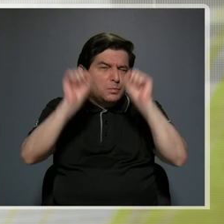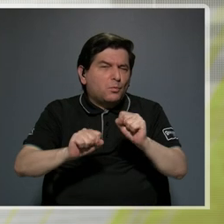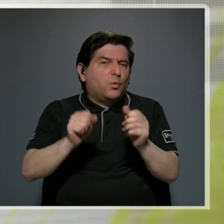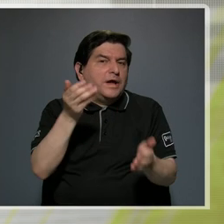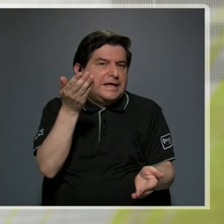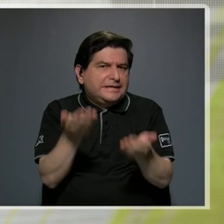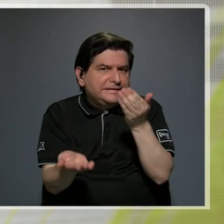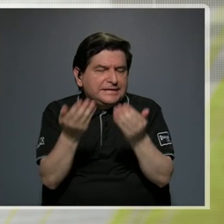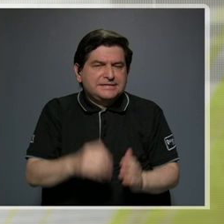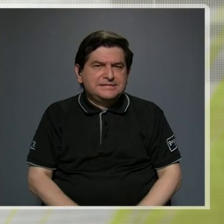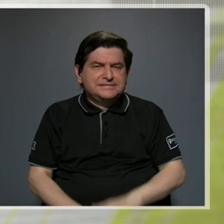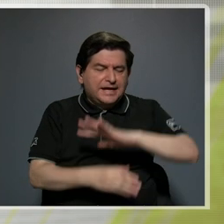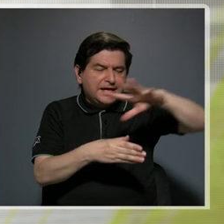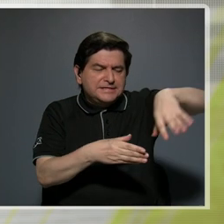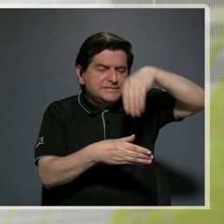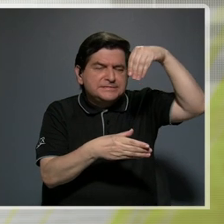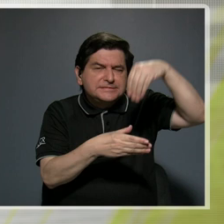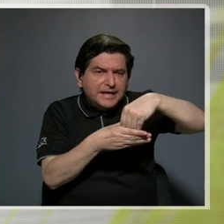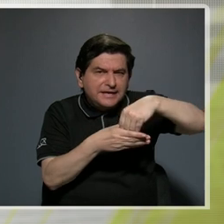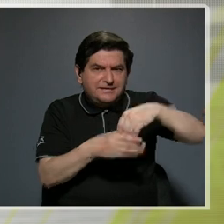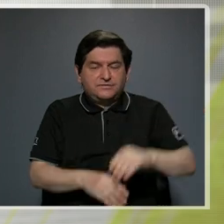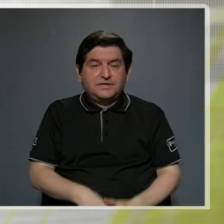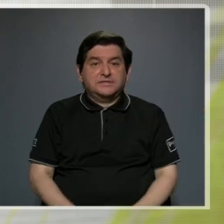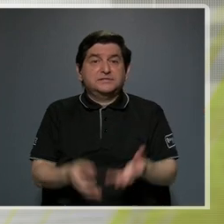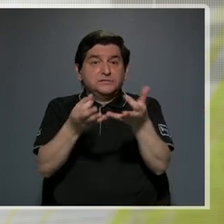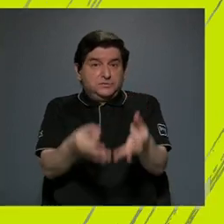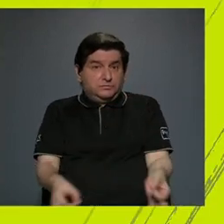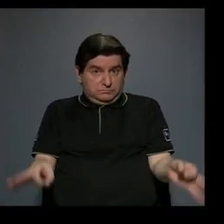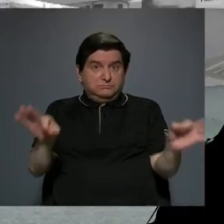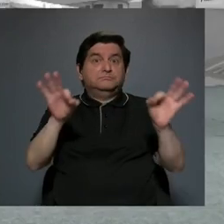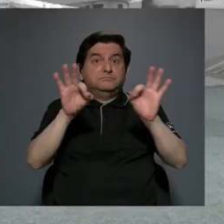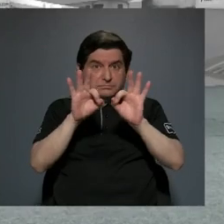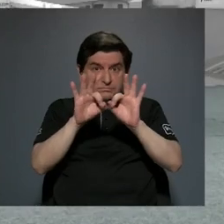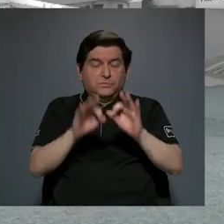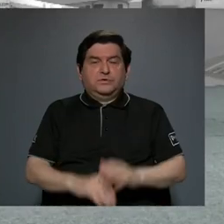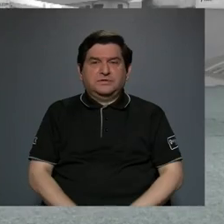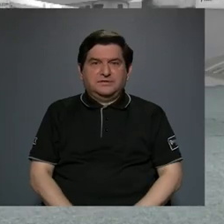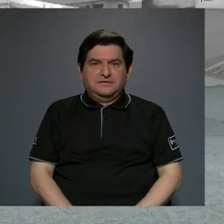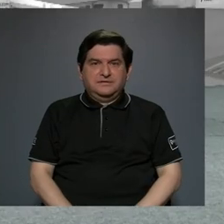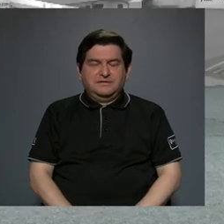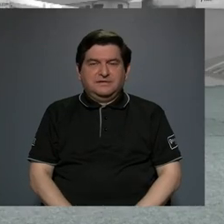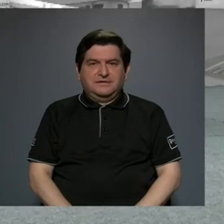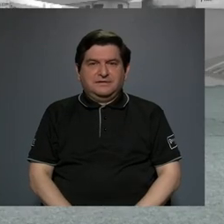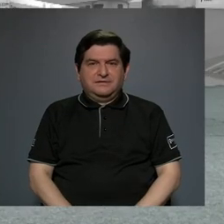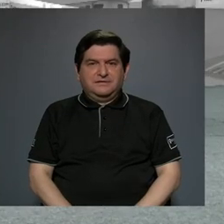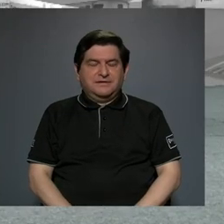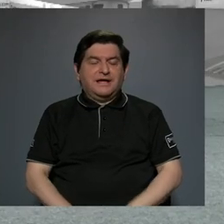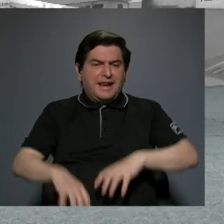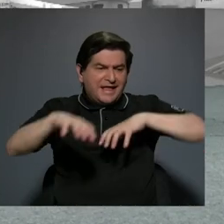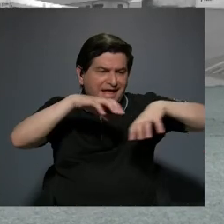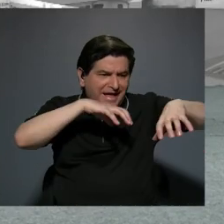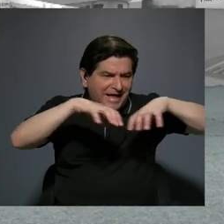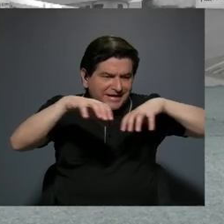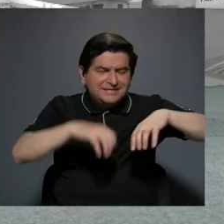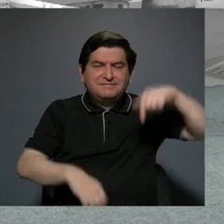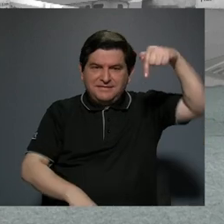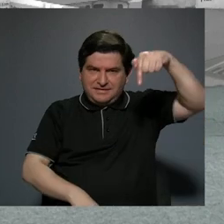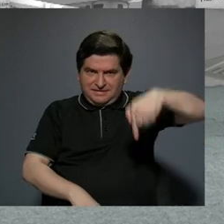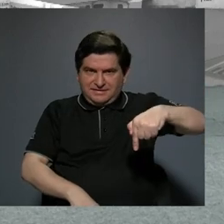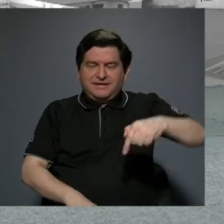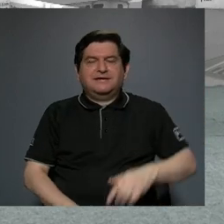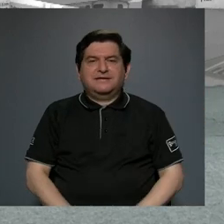contextualizar la importancia que ha tenido esa actividad para